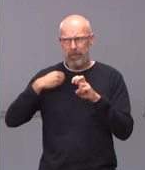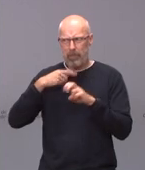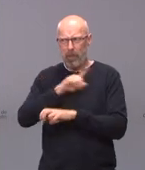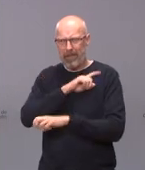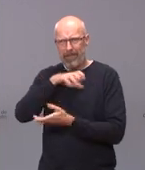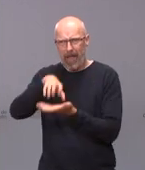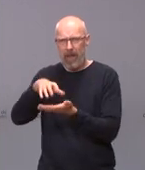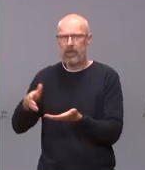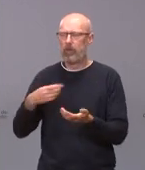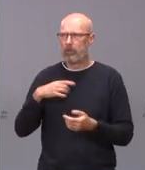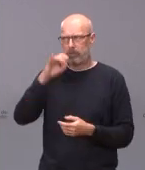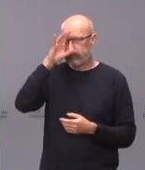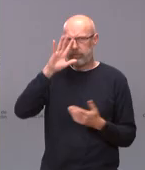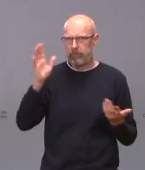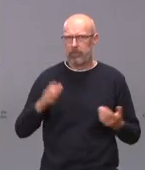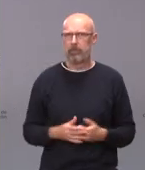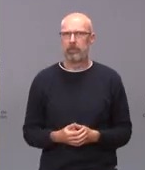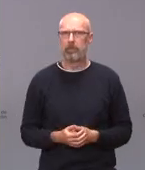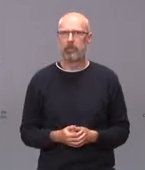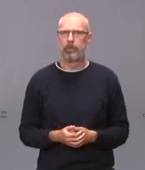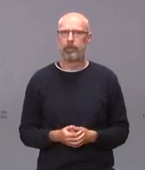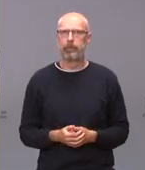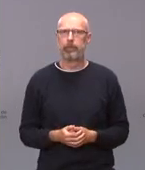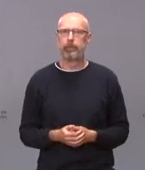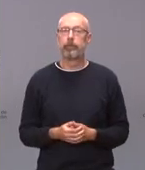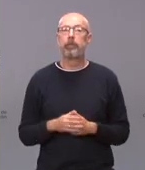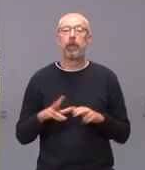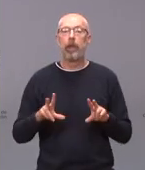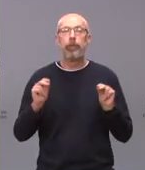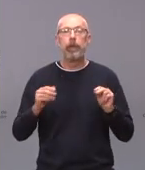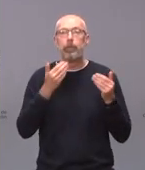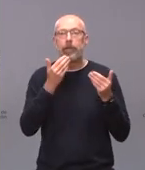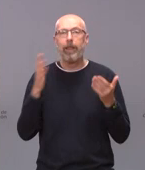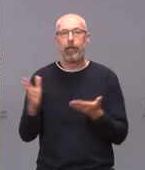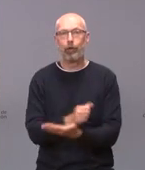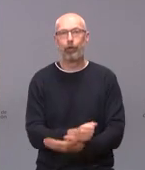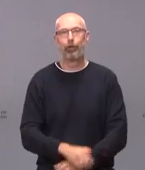sorprendido pues hemos llegado al final muchas gracias a todos